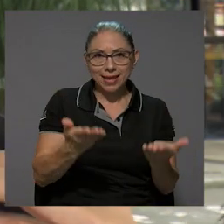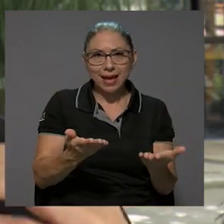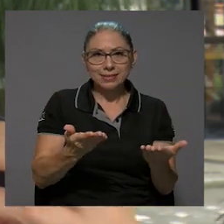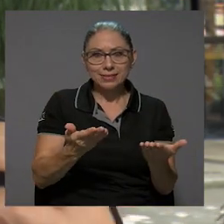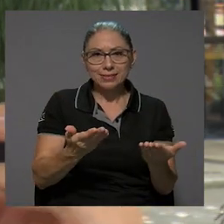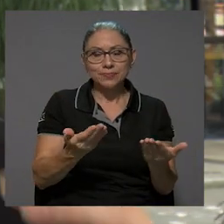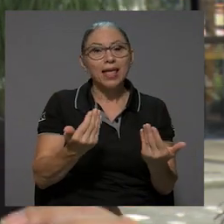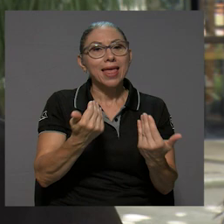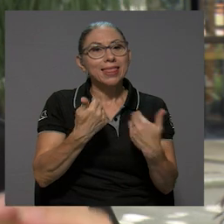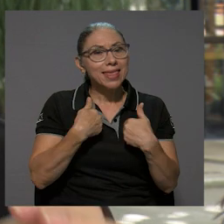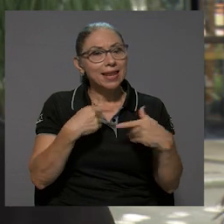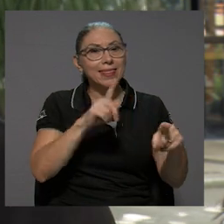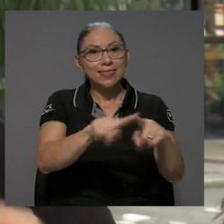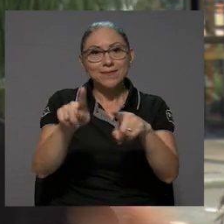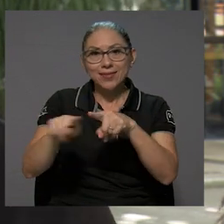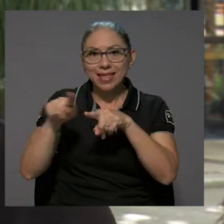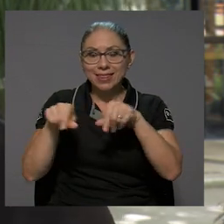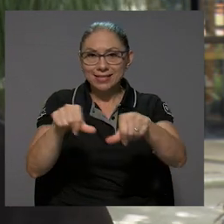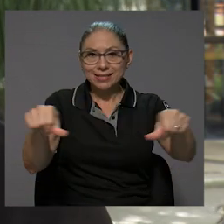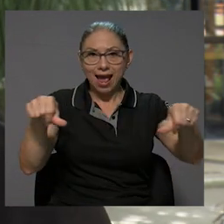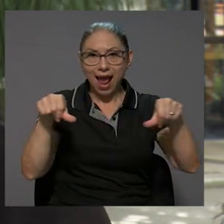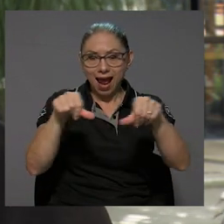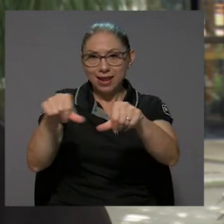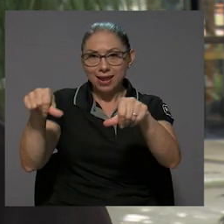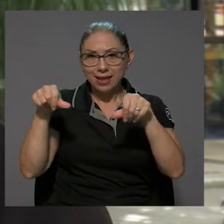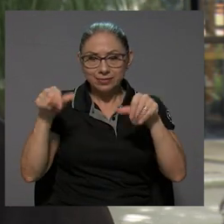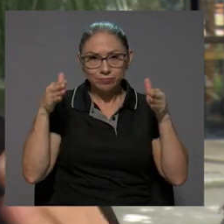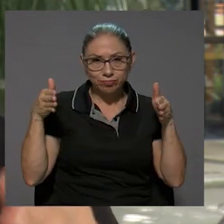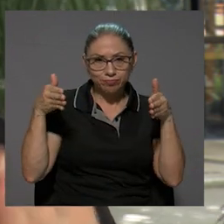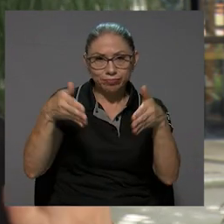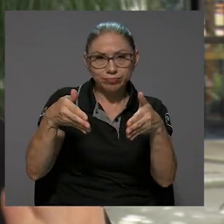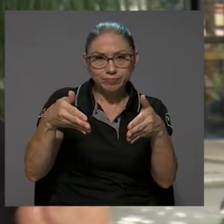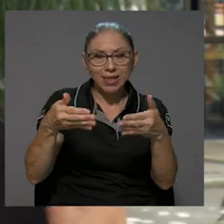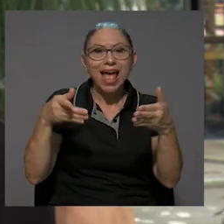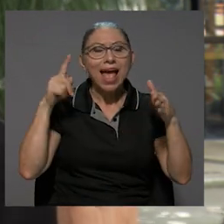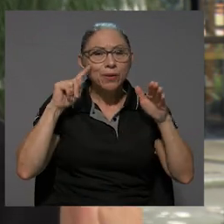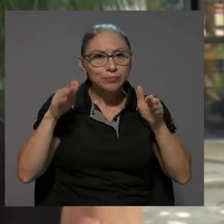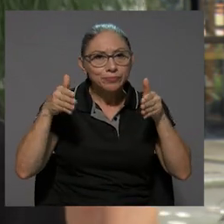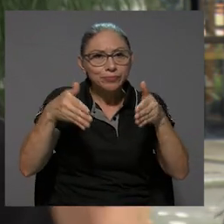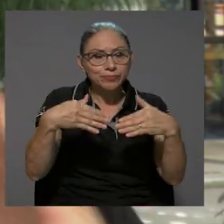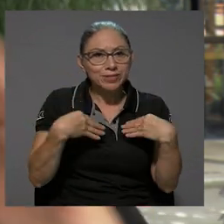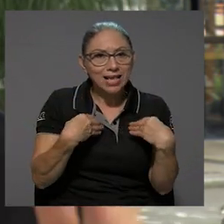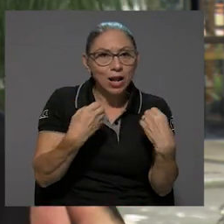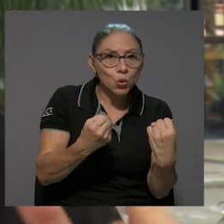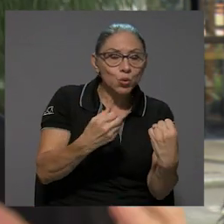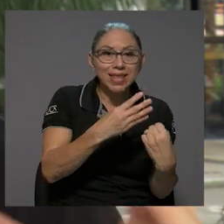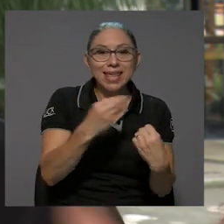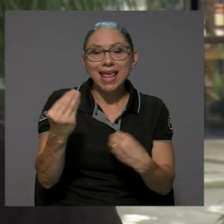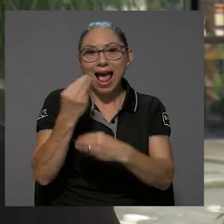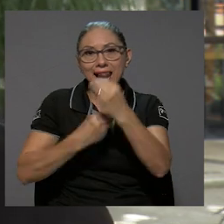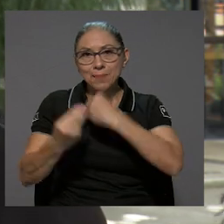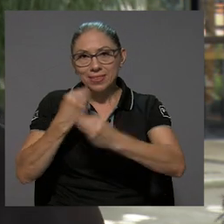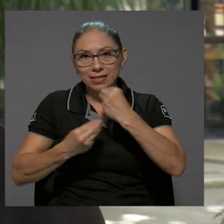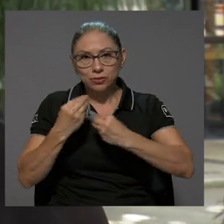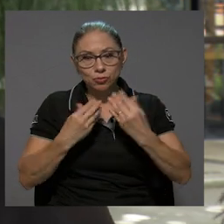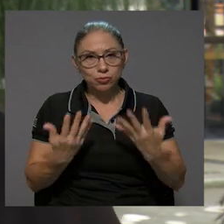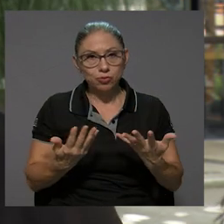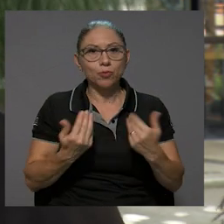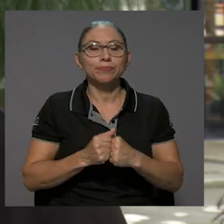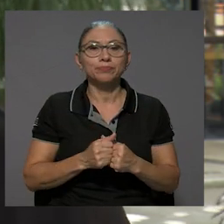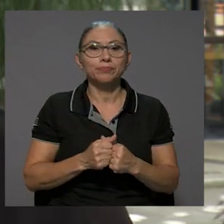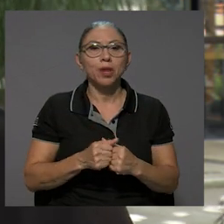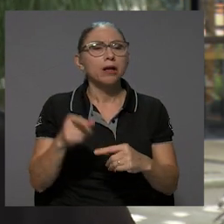diferentes áreas que aborda, aborda la salud y la alimentación,